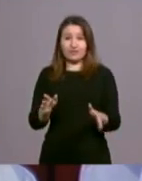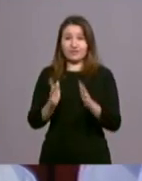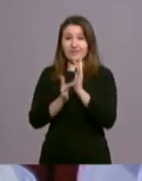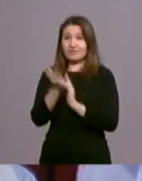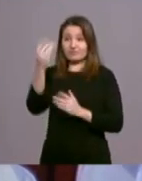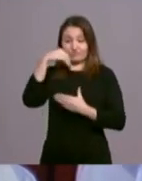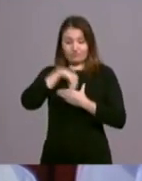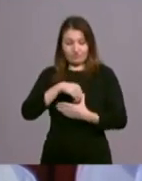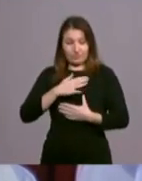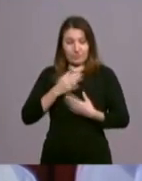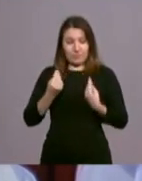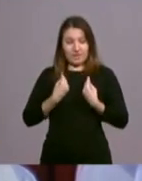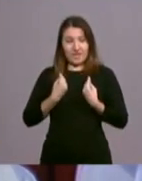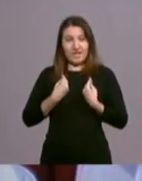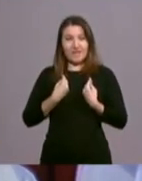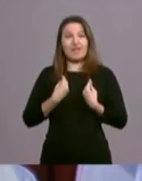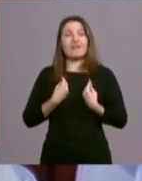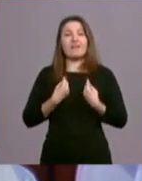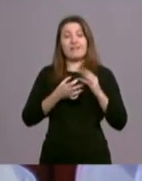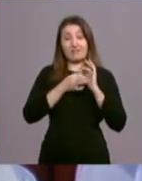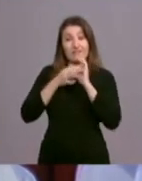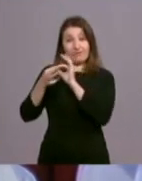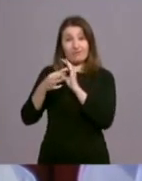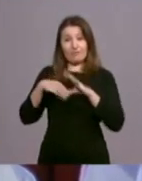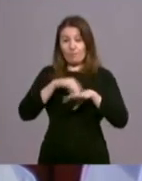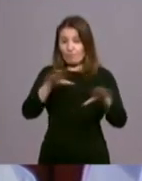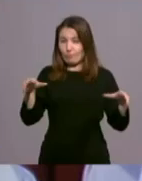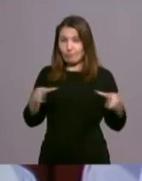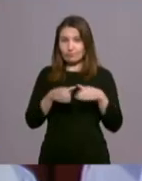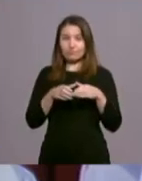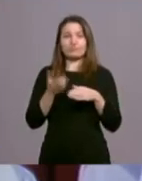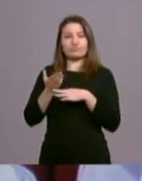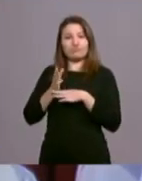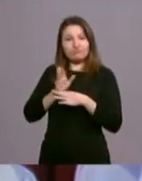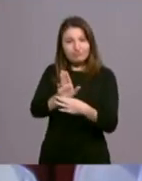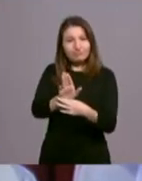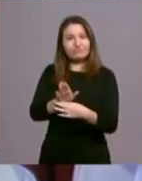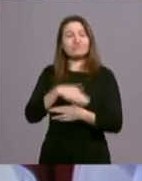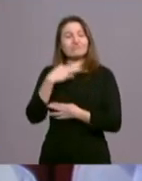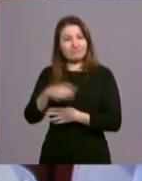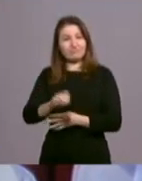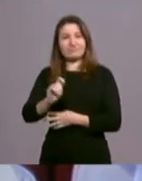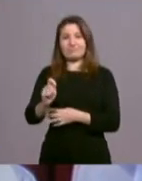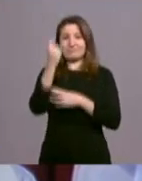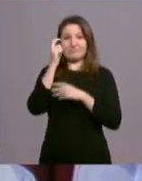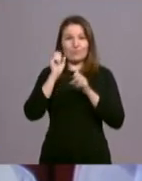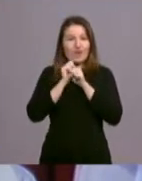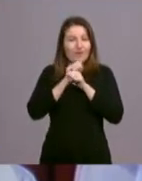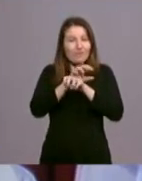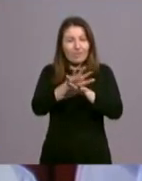del Señor en vuestra vida y unidos juntos que mostráis la luz